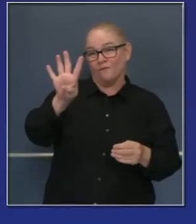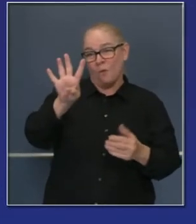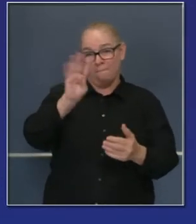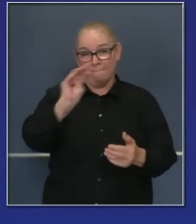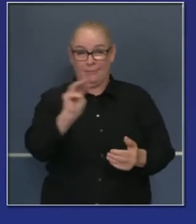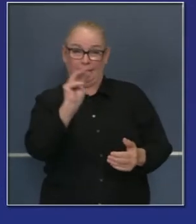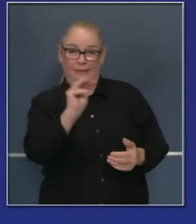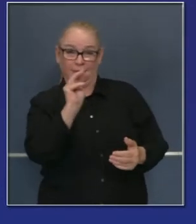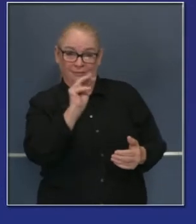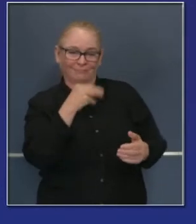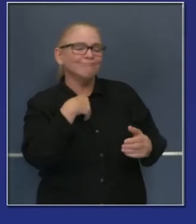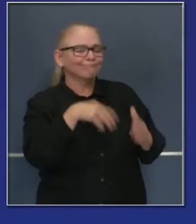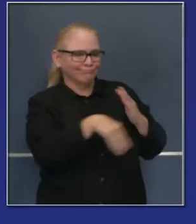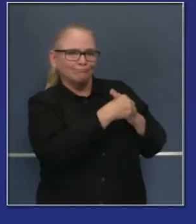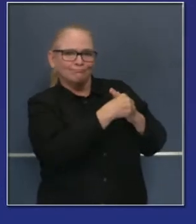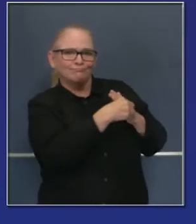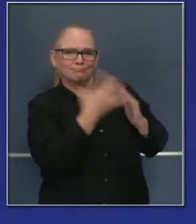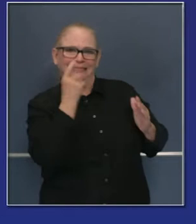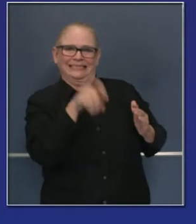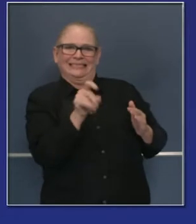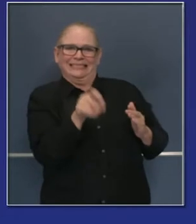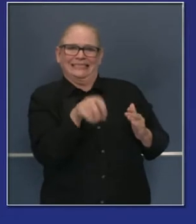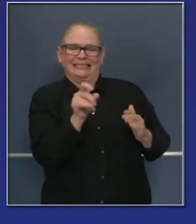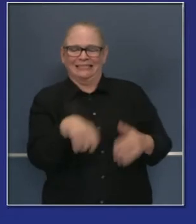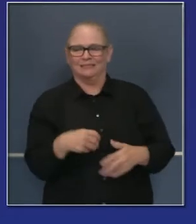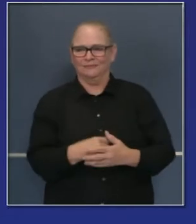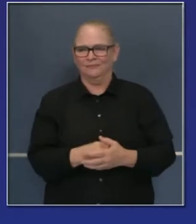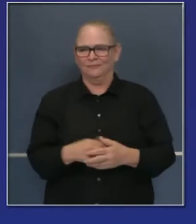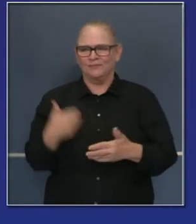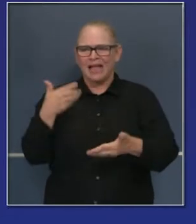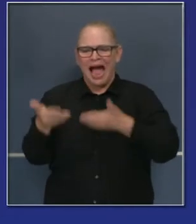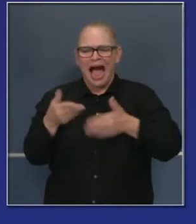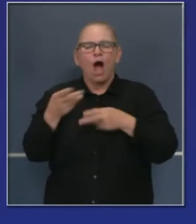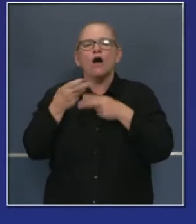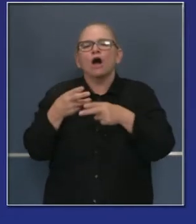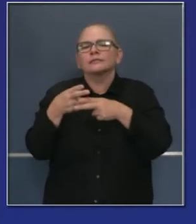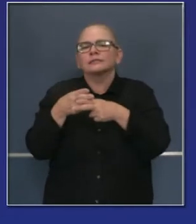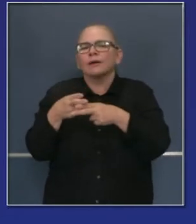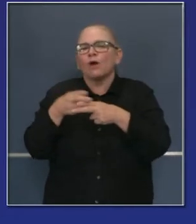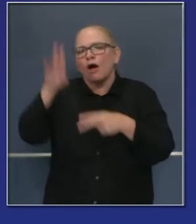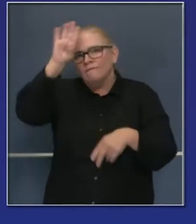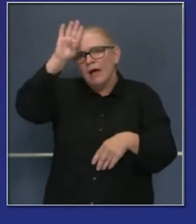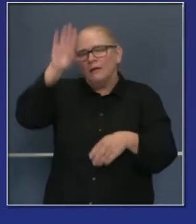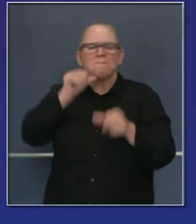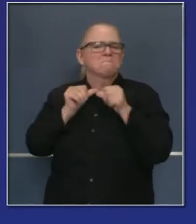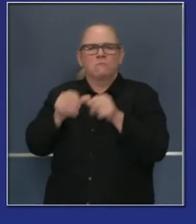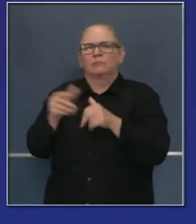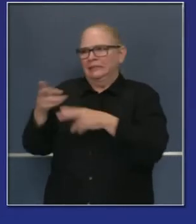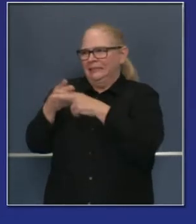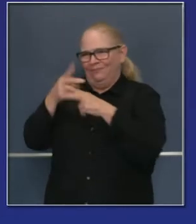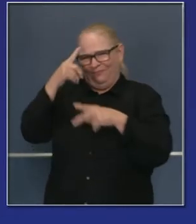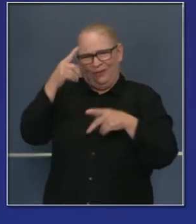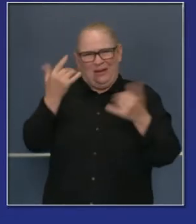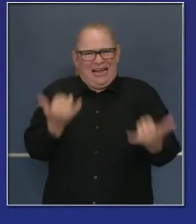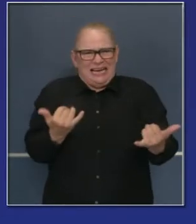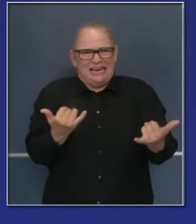y la disponibilidad es para bomberos temporales.